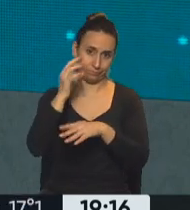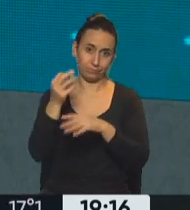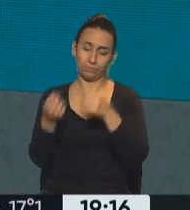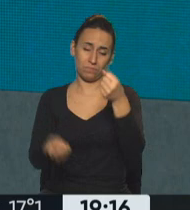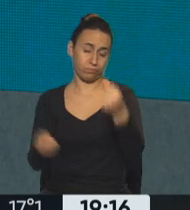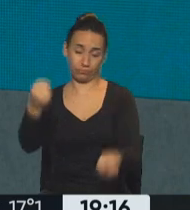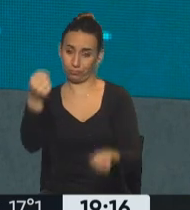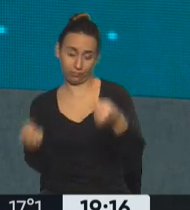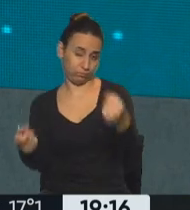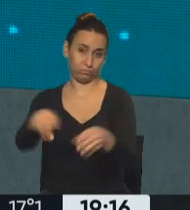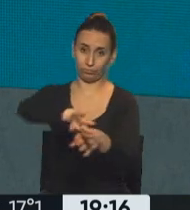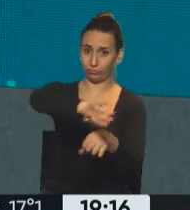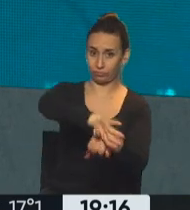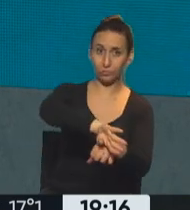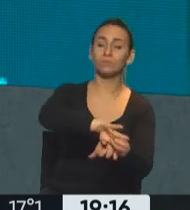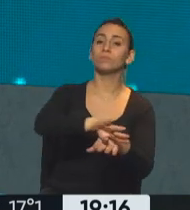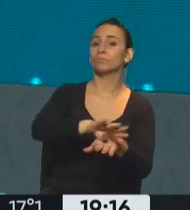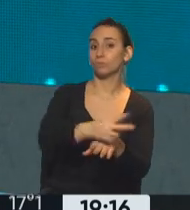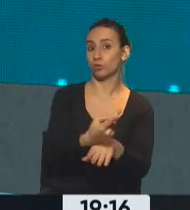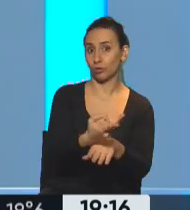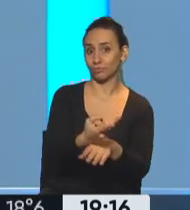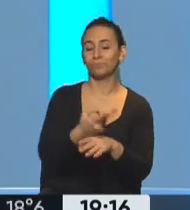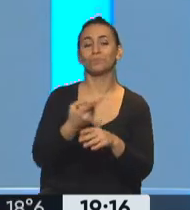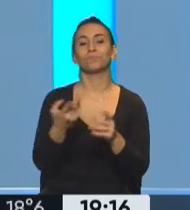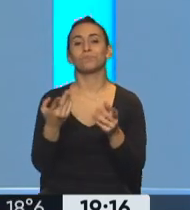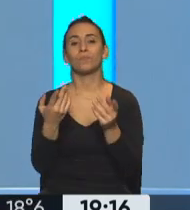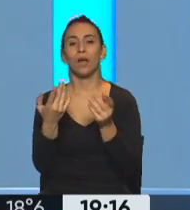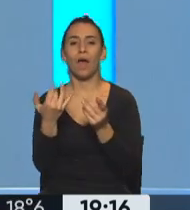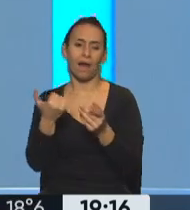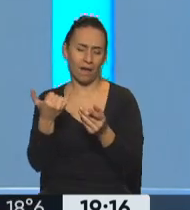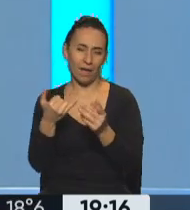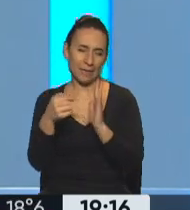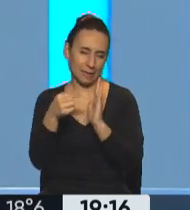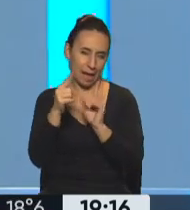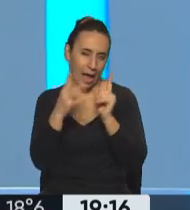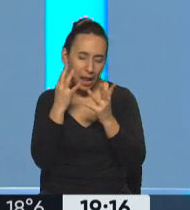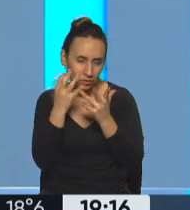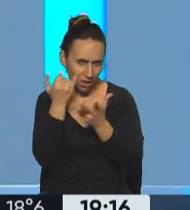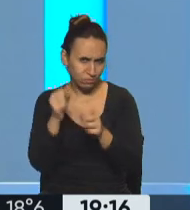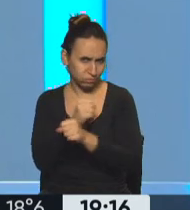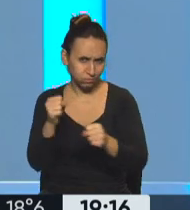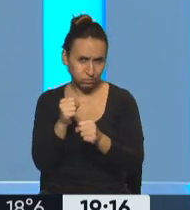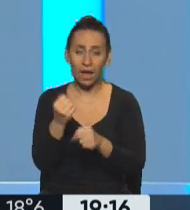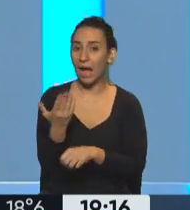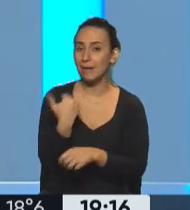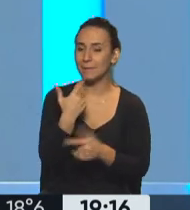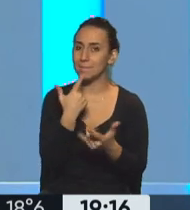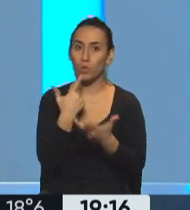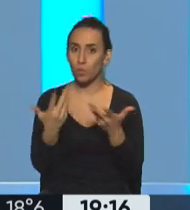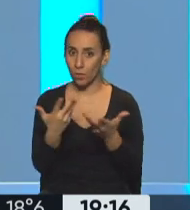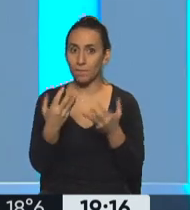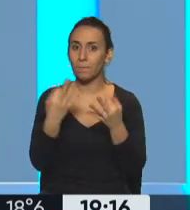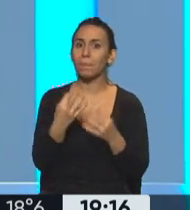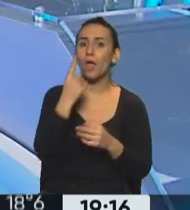siniestro Nuestro espósito, ¿cuáles son las novedades en esta Hay algunas confirmaciones respecto de qué fue lo que pasó ayer decíamos que no estaba claro si lo que había